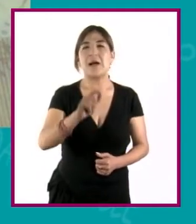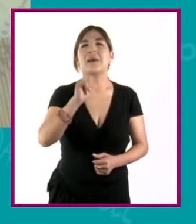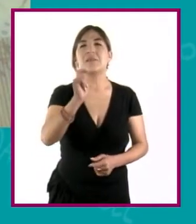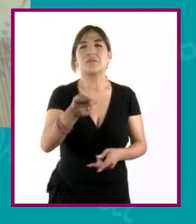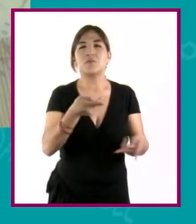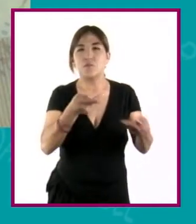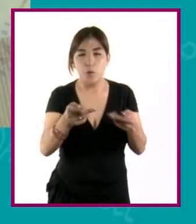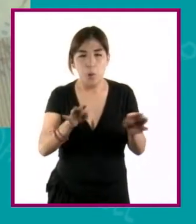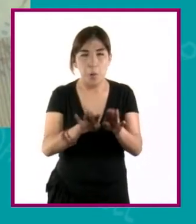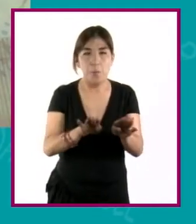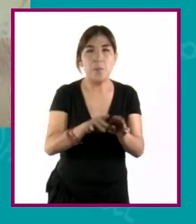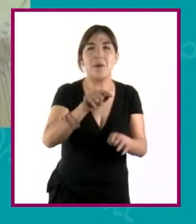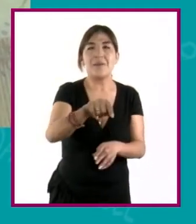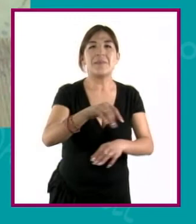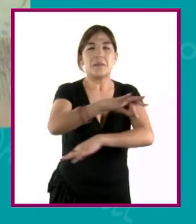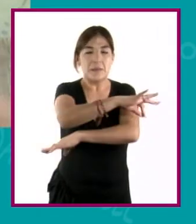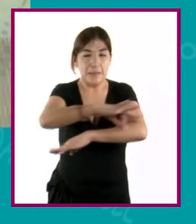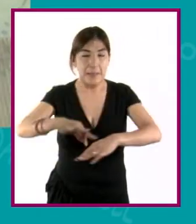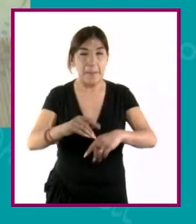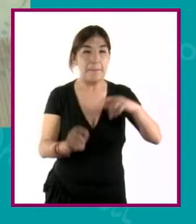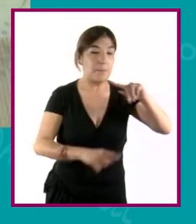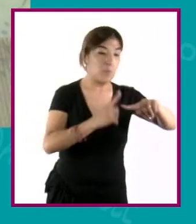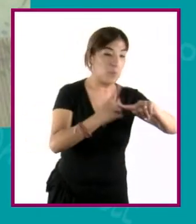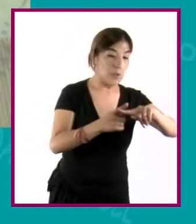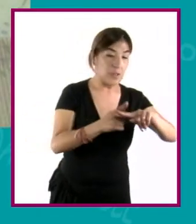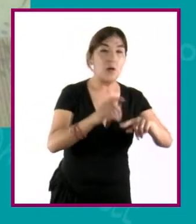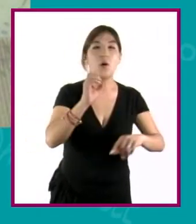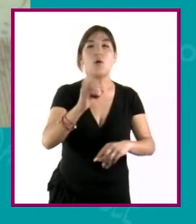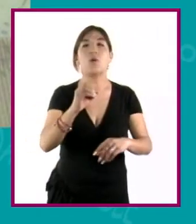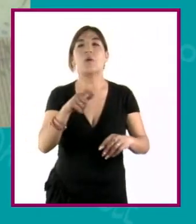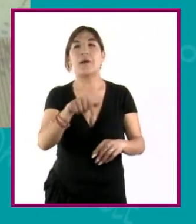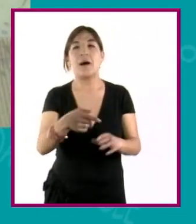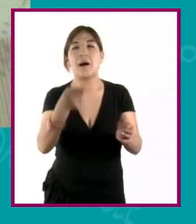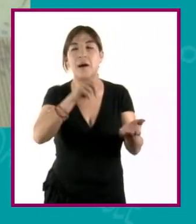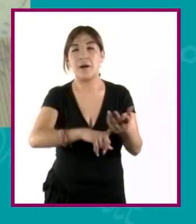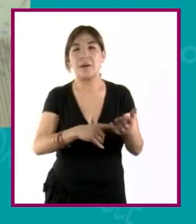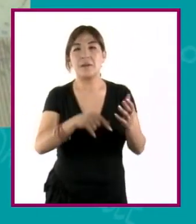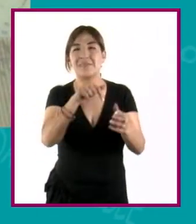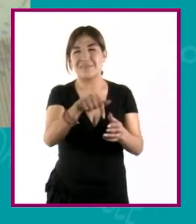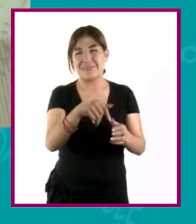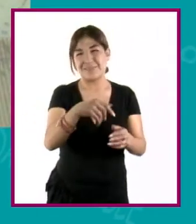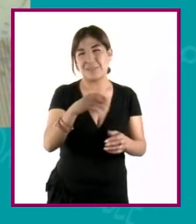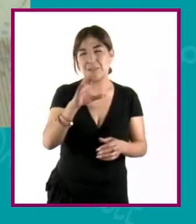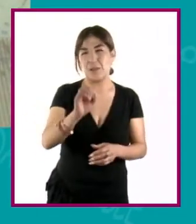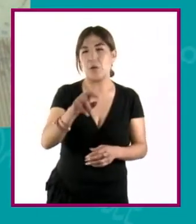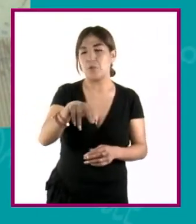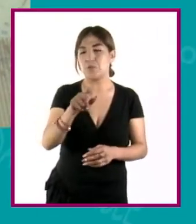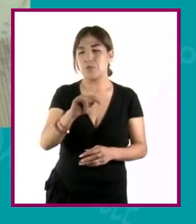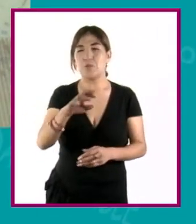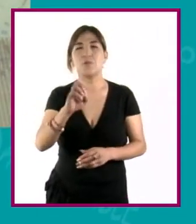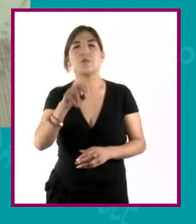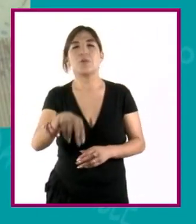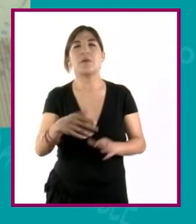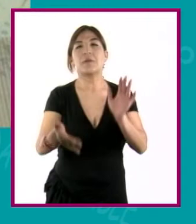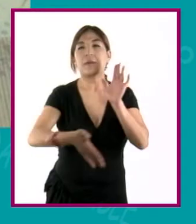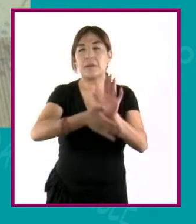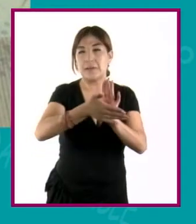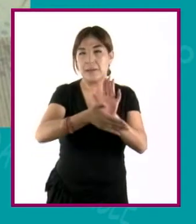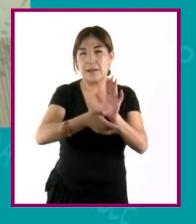a niveles de los ejes, ya sea compositivos o constructivos de un plano. Y eso nos permite empezar a dibujar con,